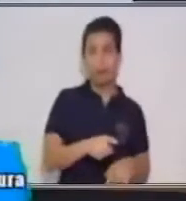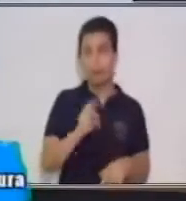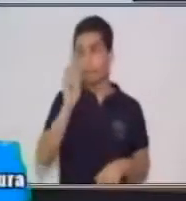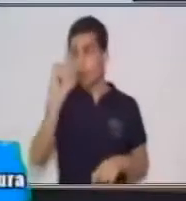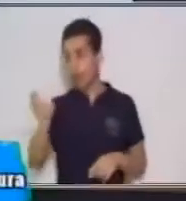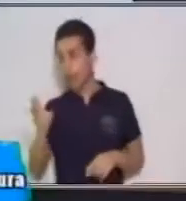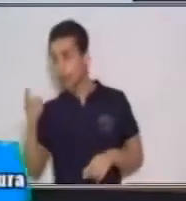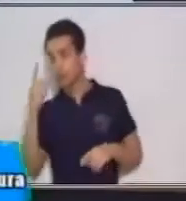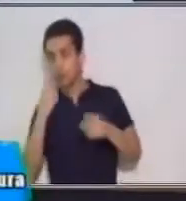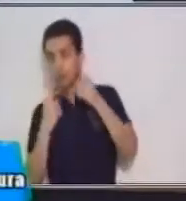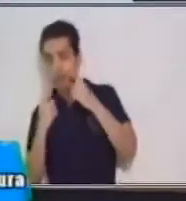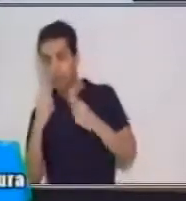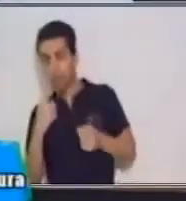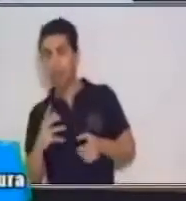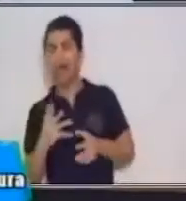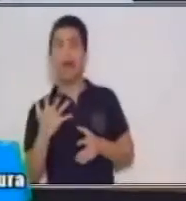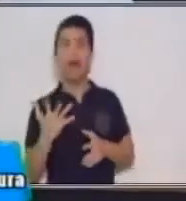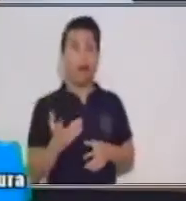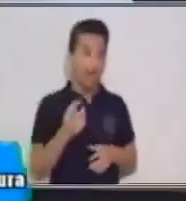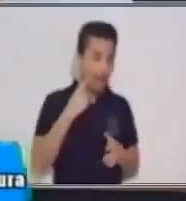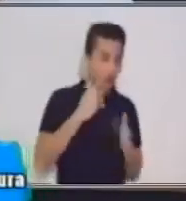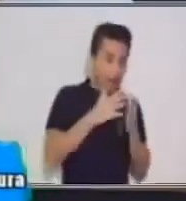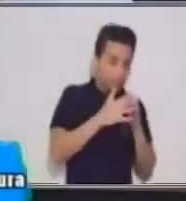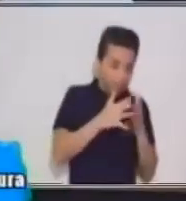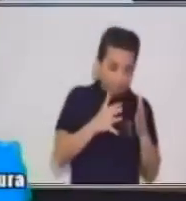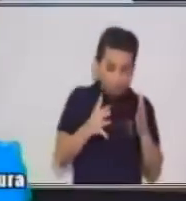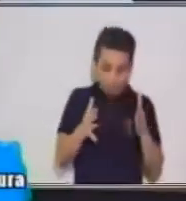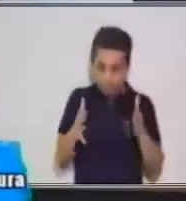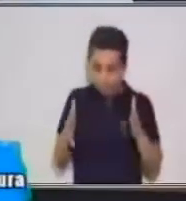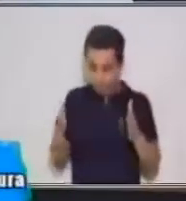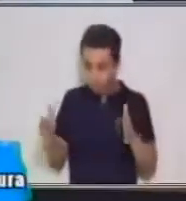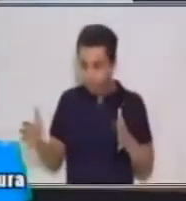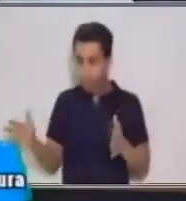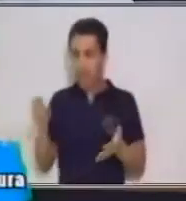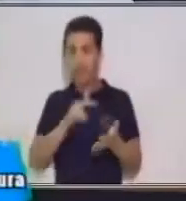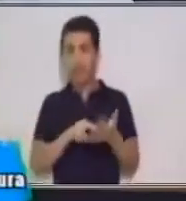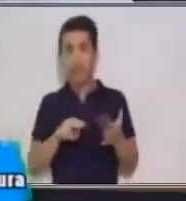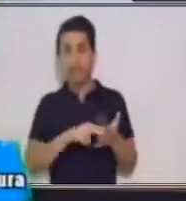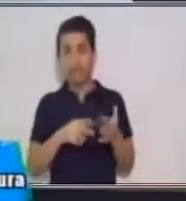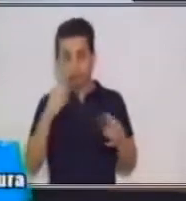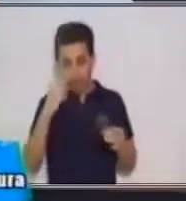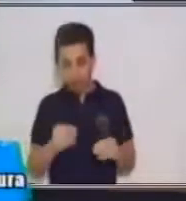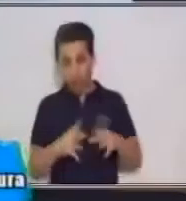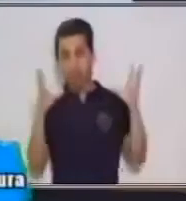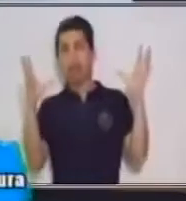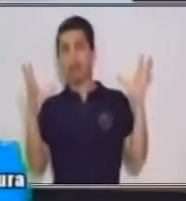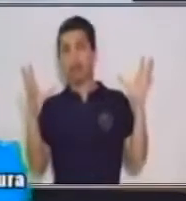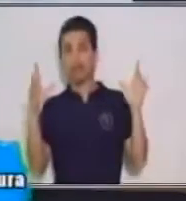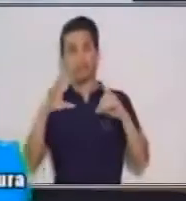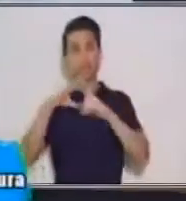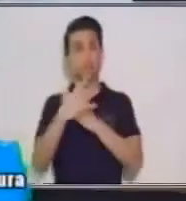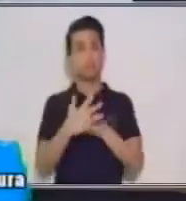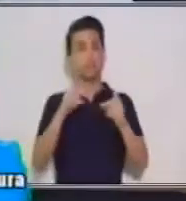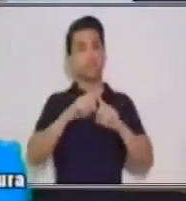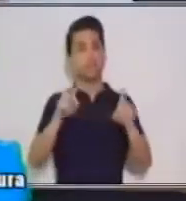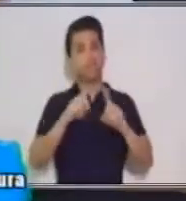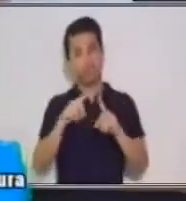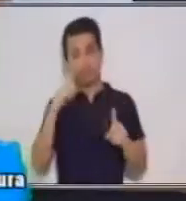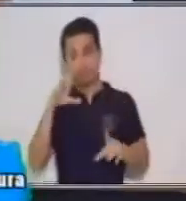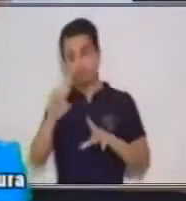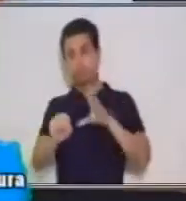llorando! Entonces, conforme va la lectura, voy a ir descubriendo situaciones que se están dando.